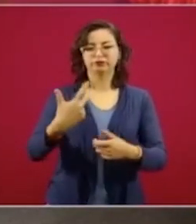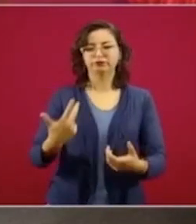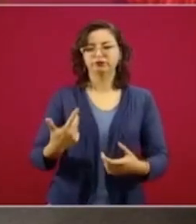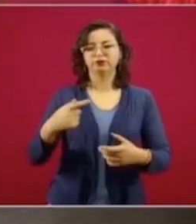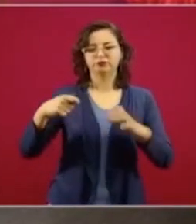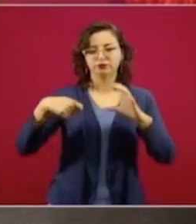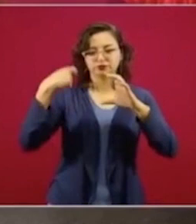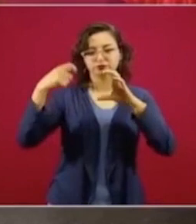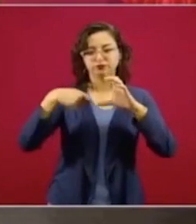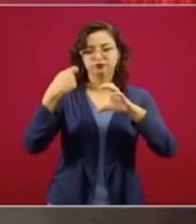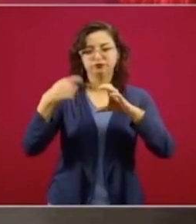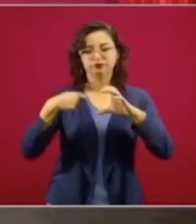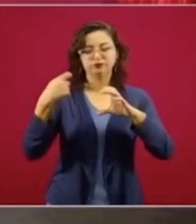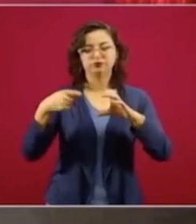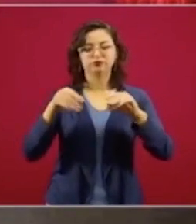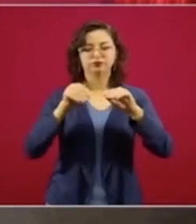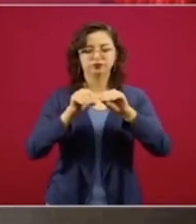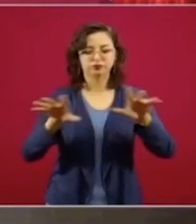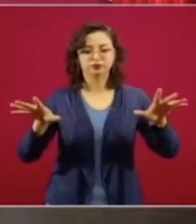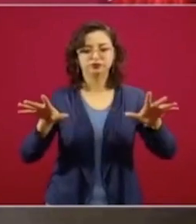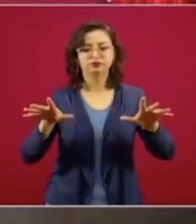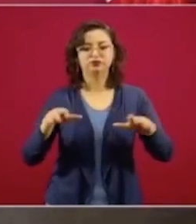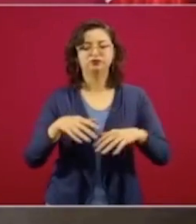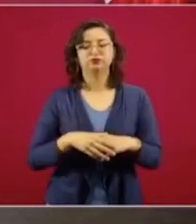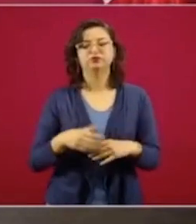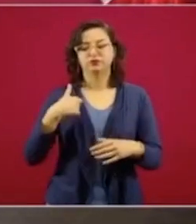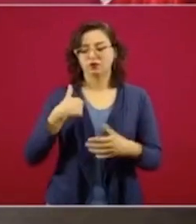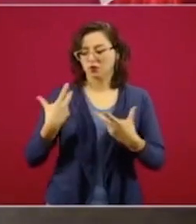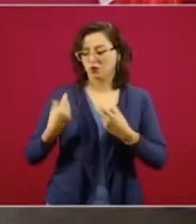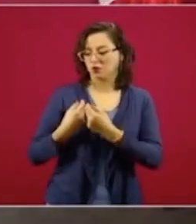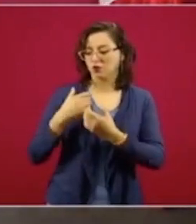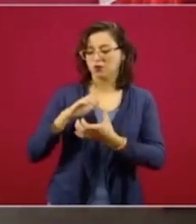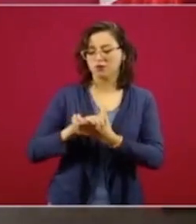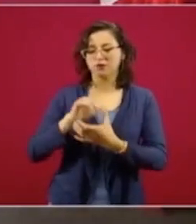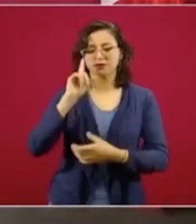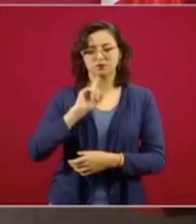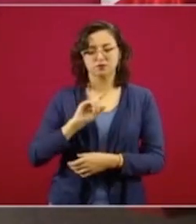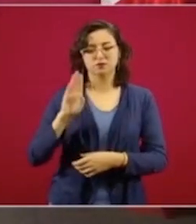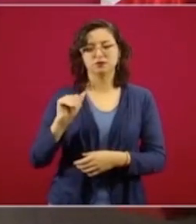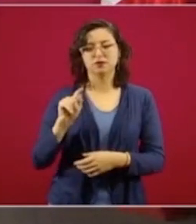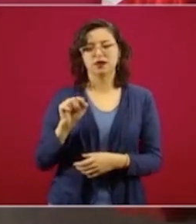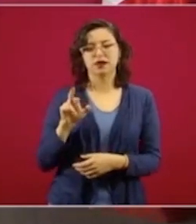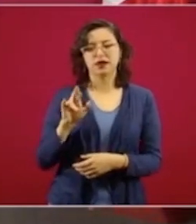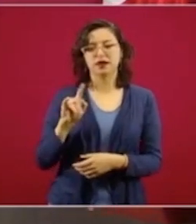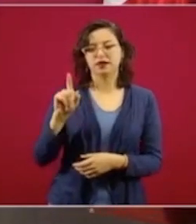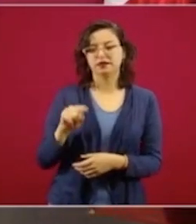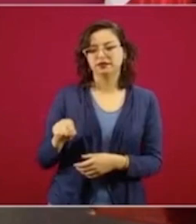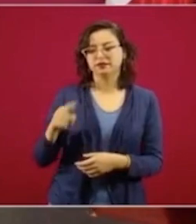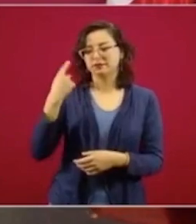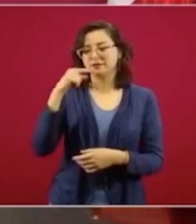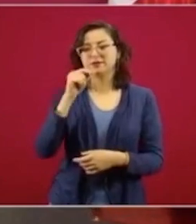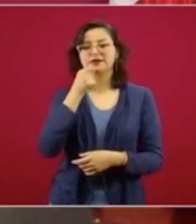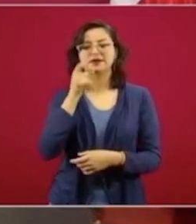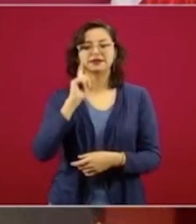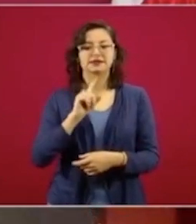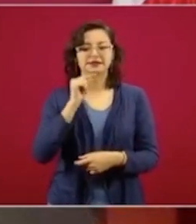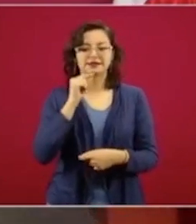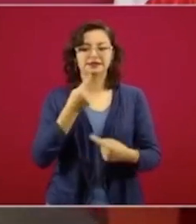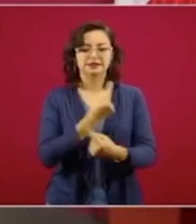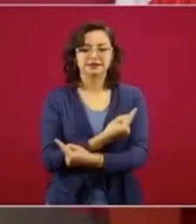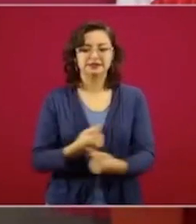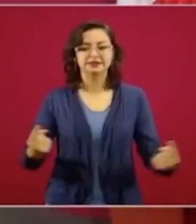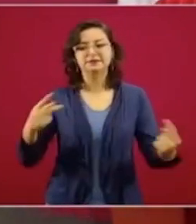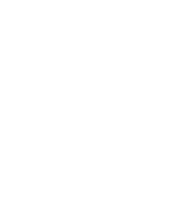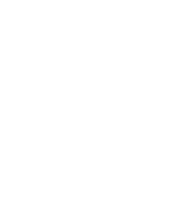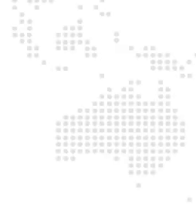Beatriz, mi esposa, dirigido a las niñas y a los niños